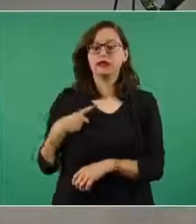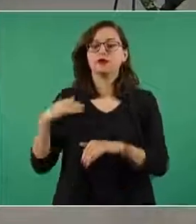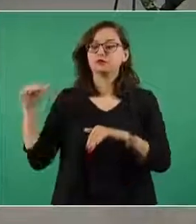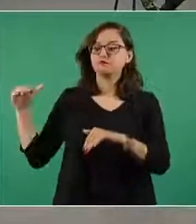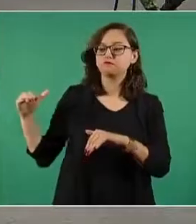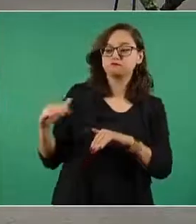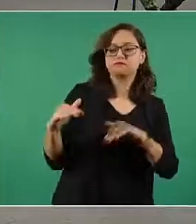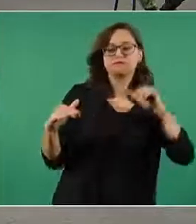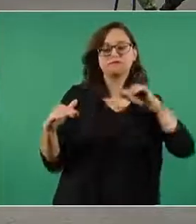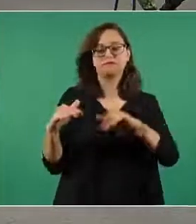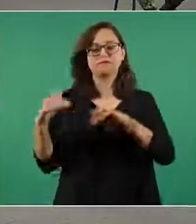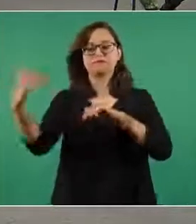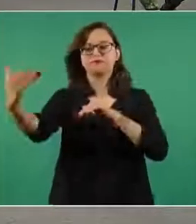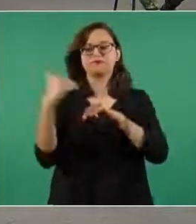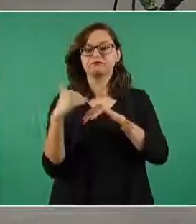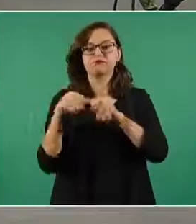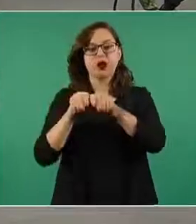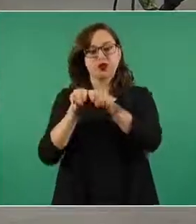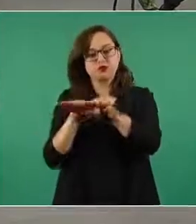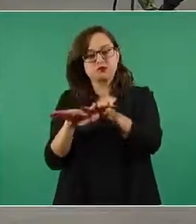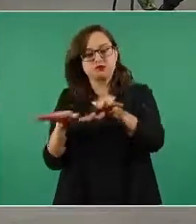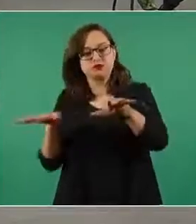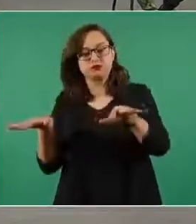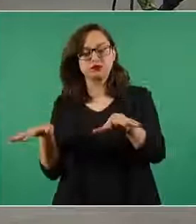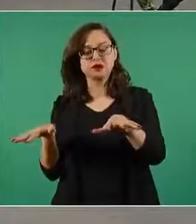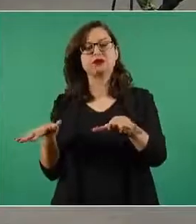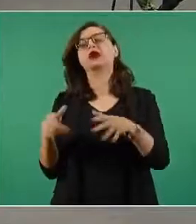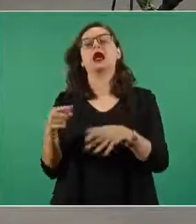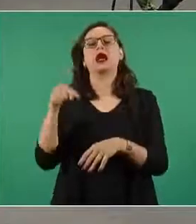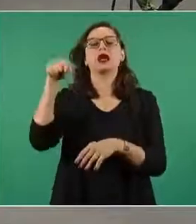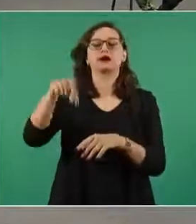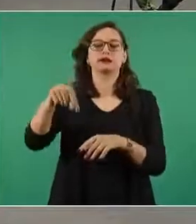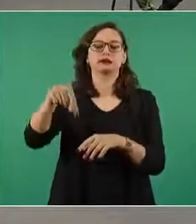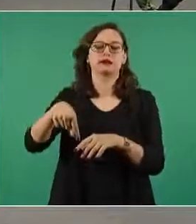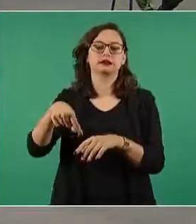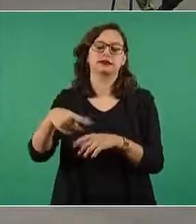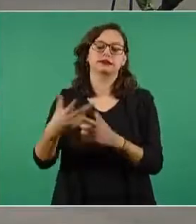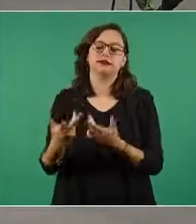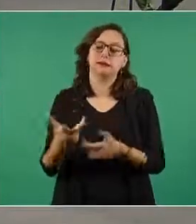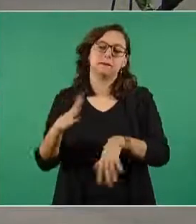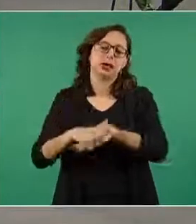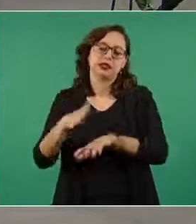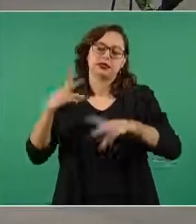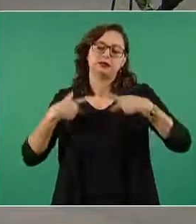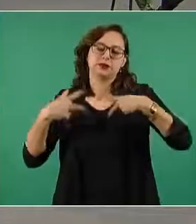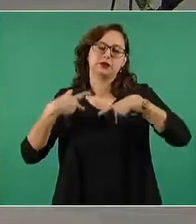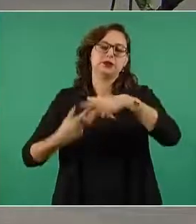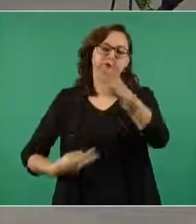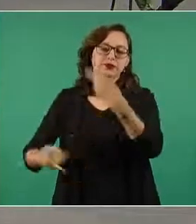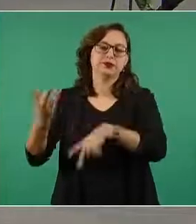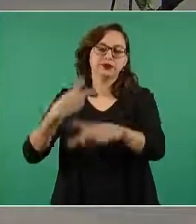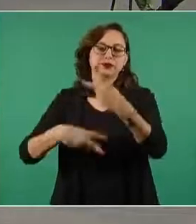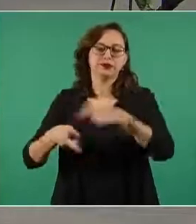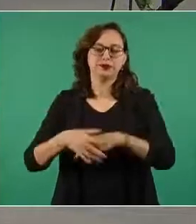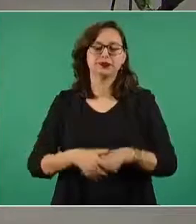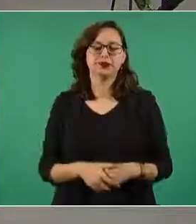fluyan todos los pasajeros que vienen de la zona poniente de la ciudad que es donde está la mayor cantidad de viajeros